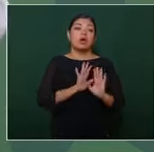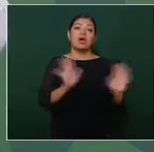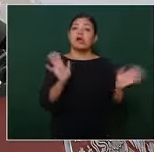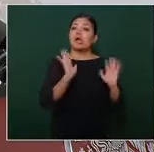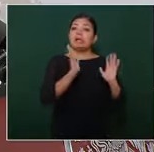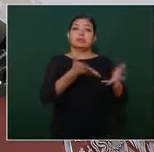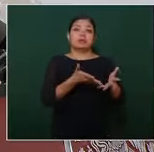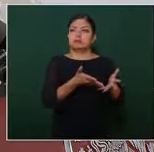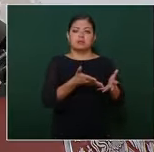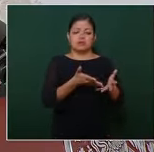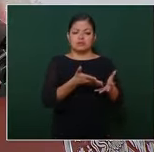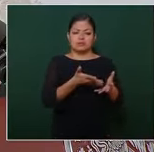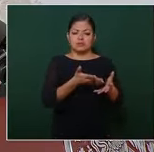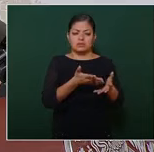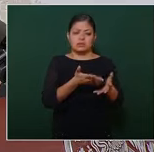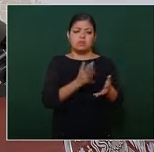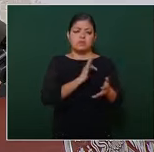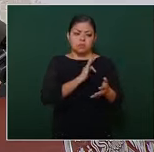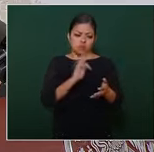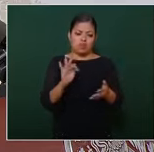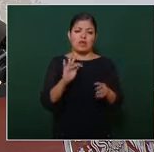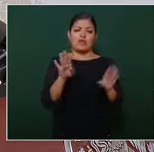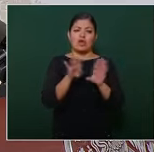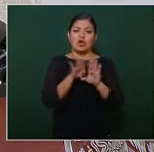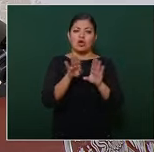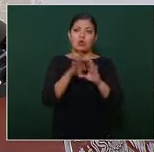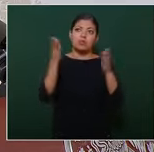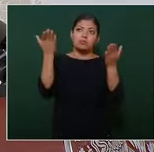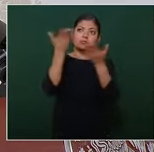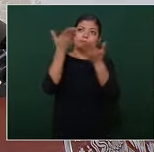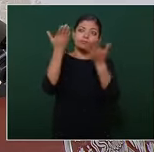llegar a un a un acuerdo